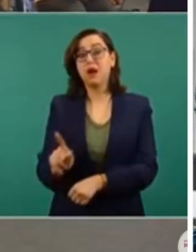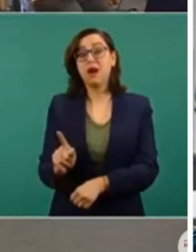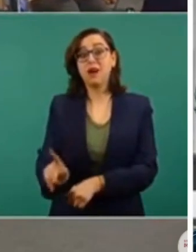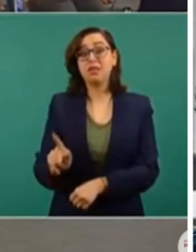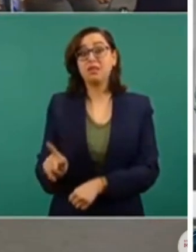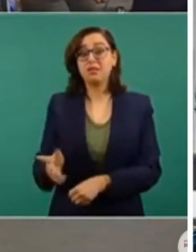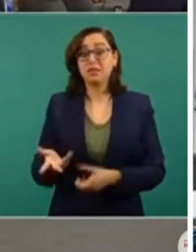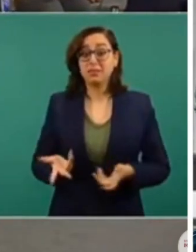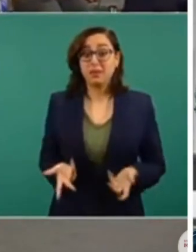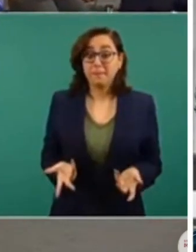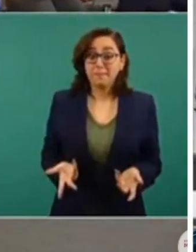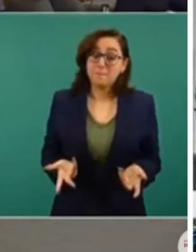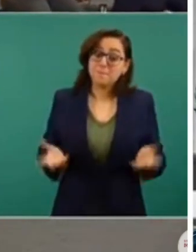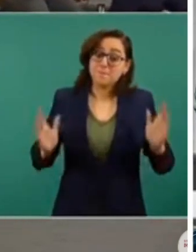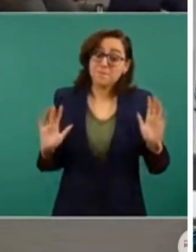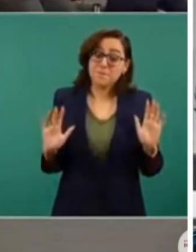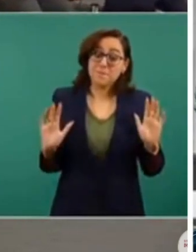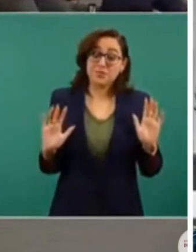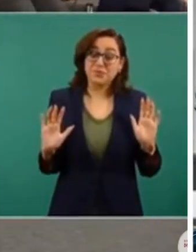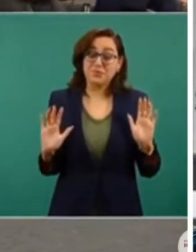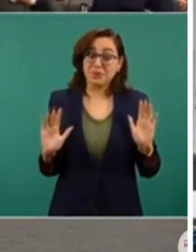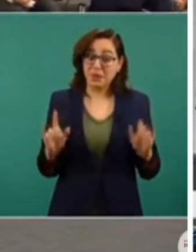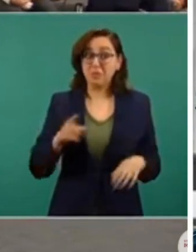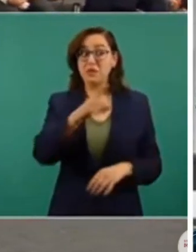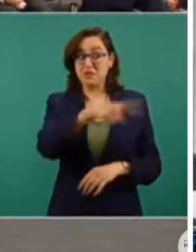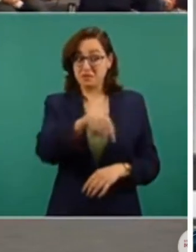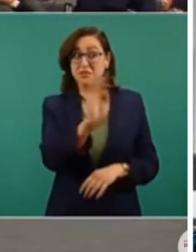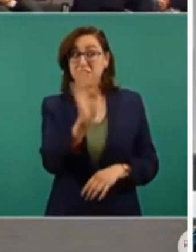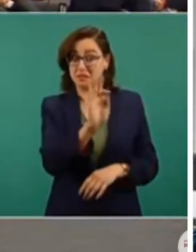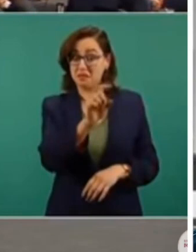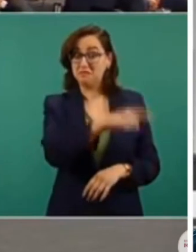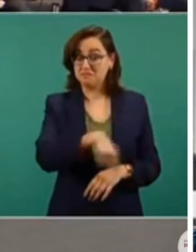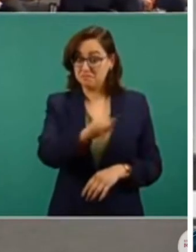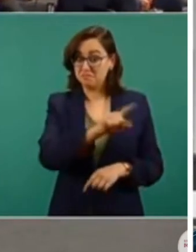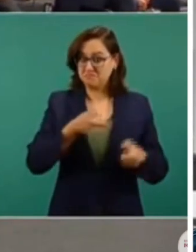No sé usted, pero yo conozco un periodista y un canal de televisión